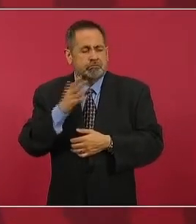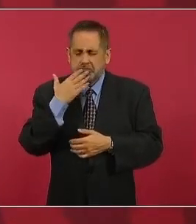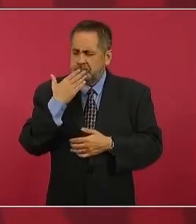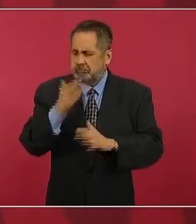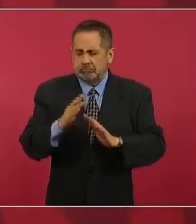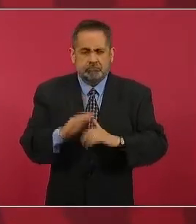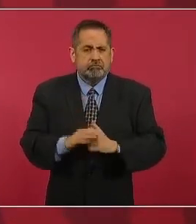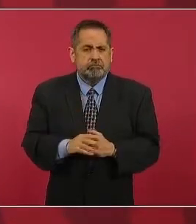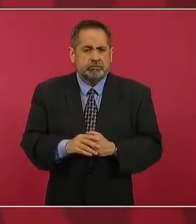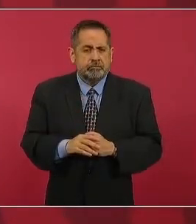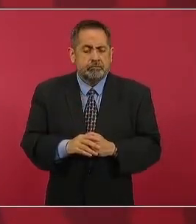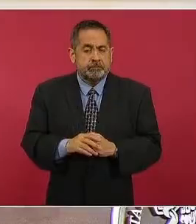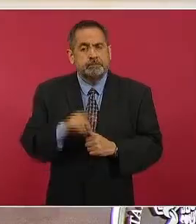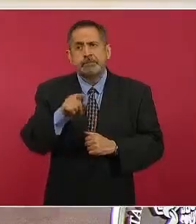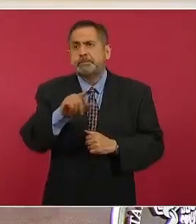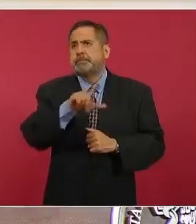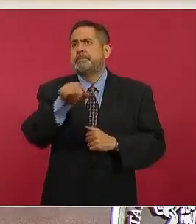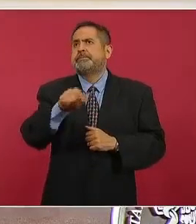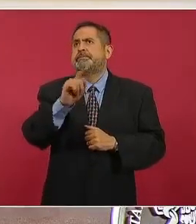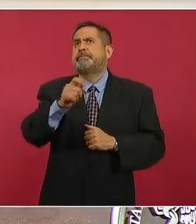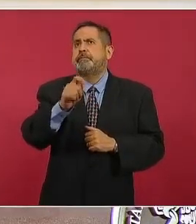después de